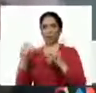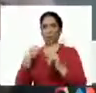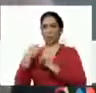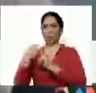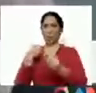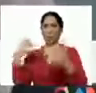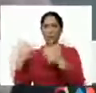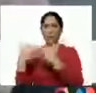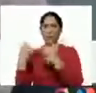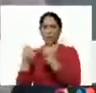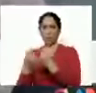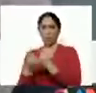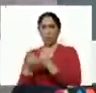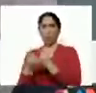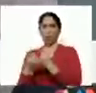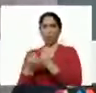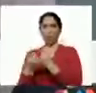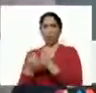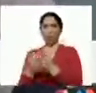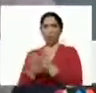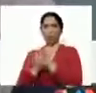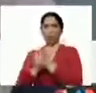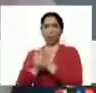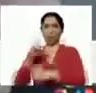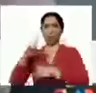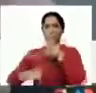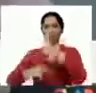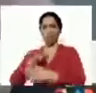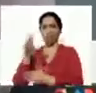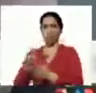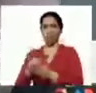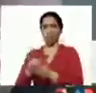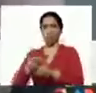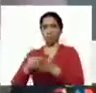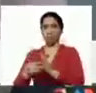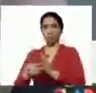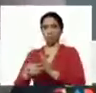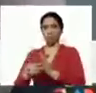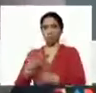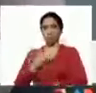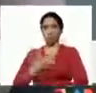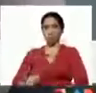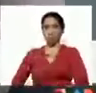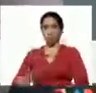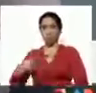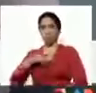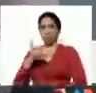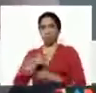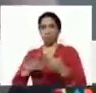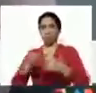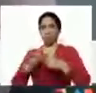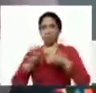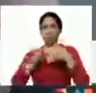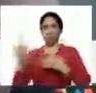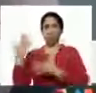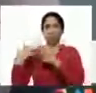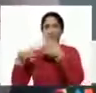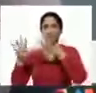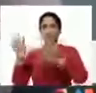económica amarrado de la producción nacional y en ese sentido mi comandante en jefe nosotros hicimos una estrategia hace 10 meses aproximadamente